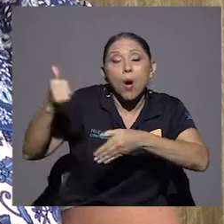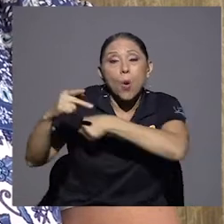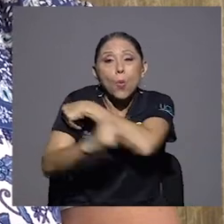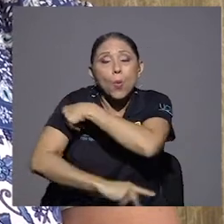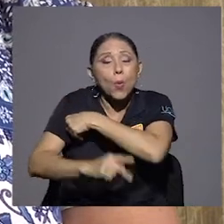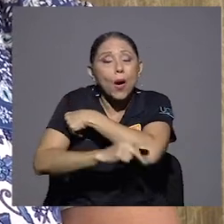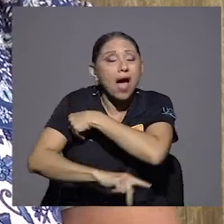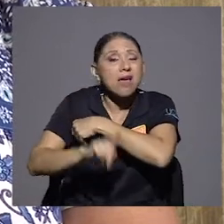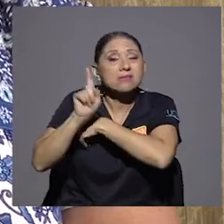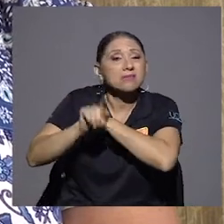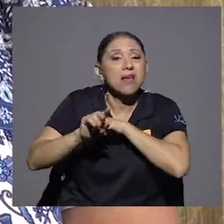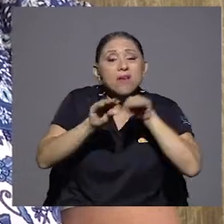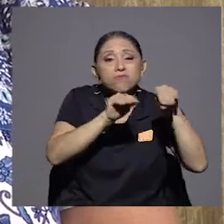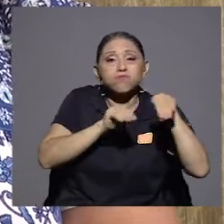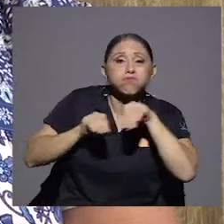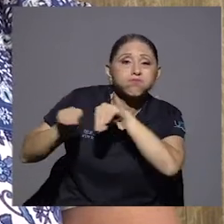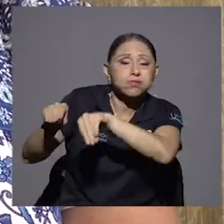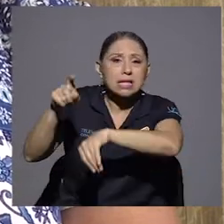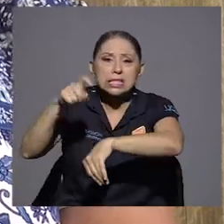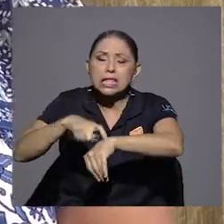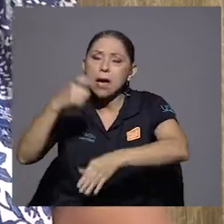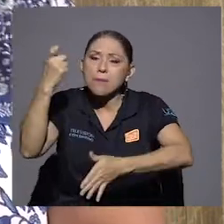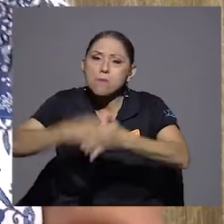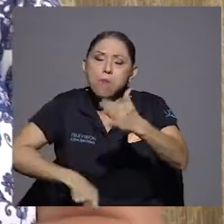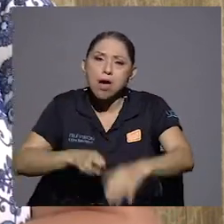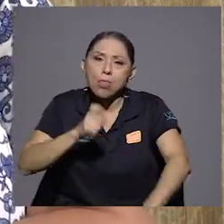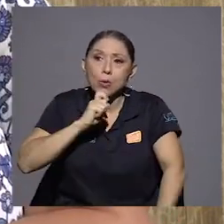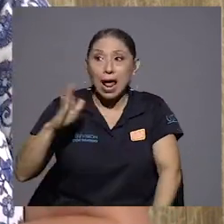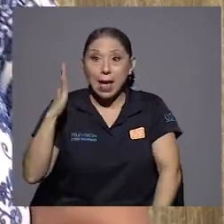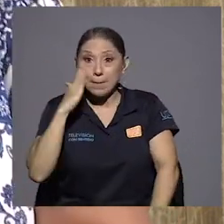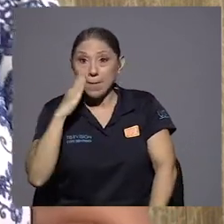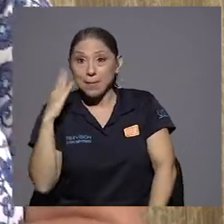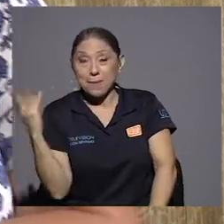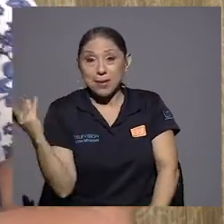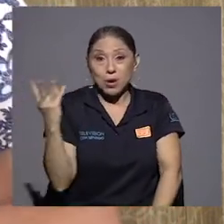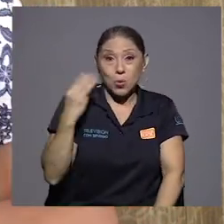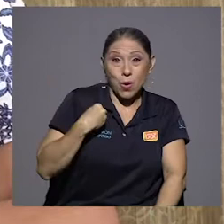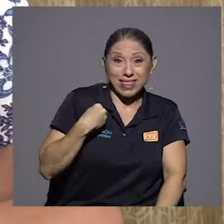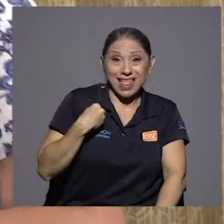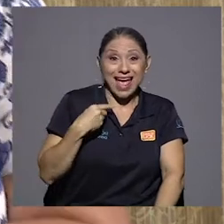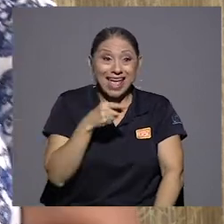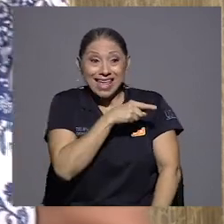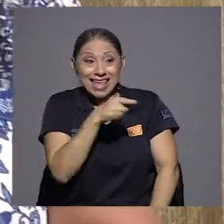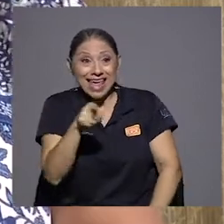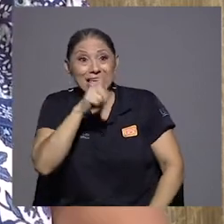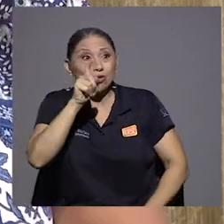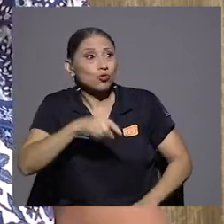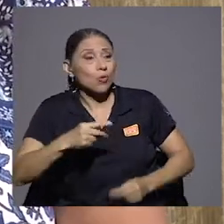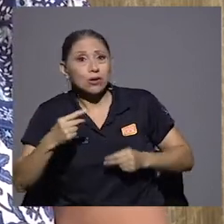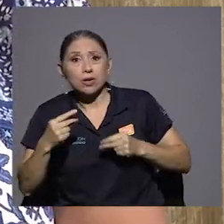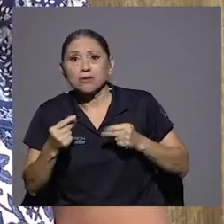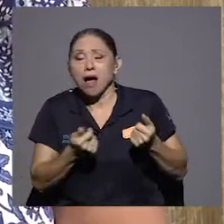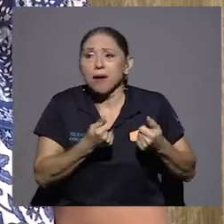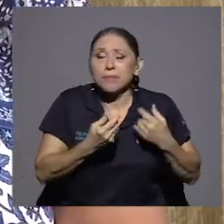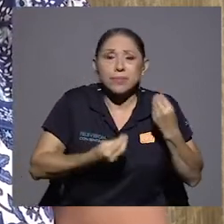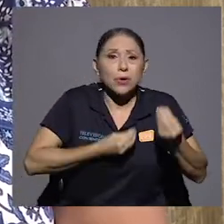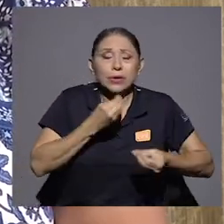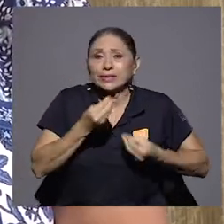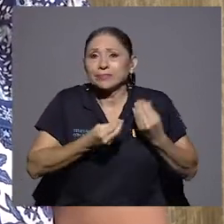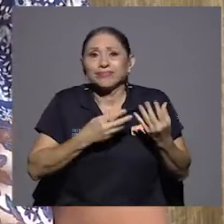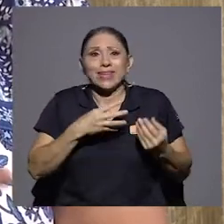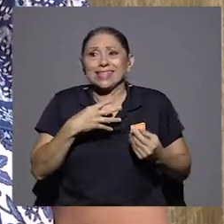dura. Ellos, mi mamá me cuenta que ellos tuvieron que salir de un momento a otro, montarse en una, como